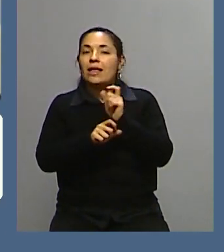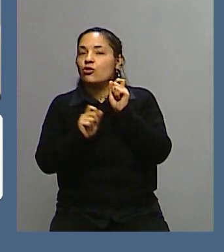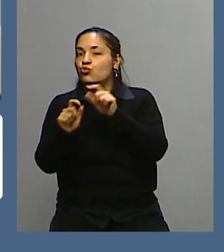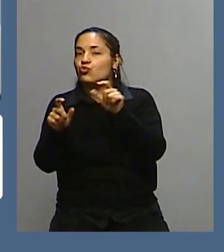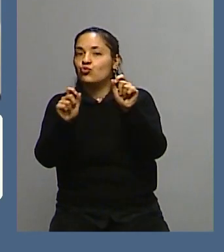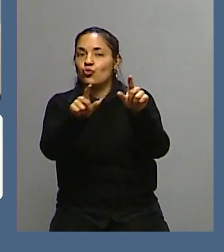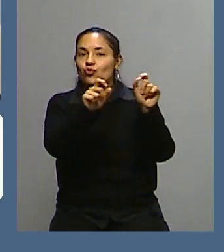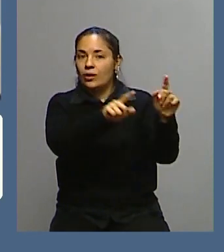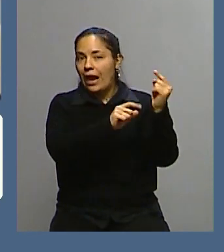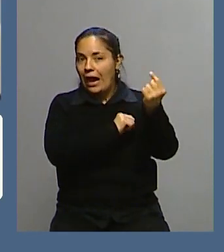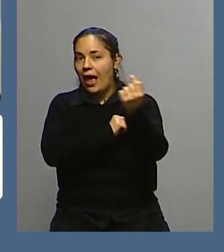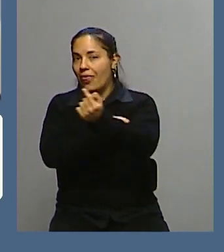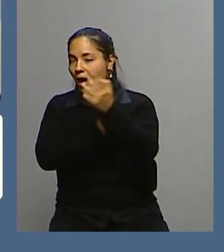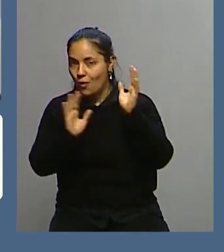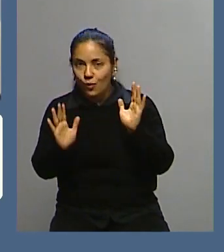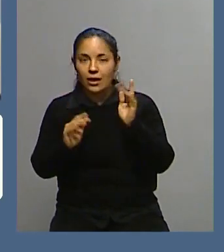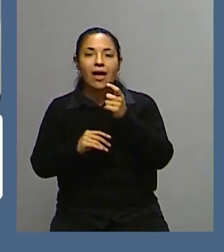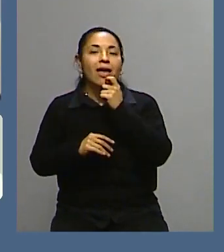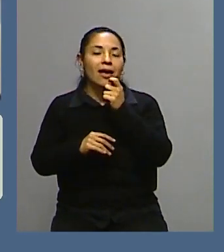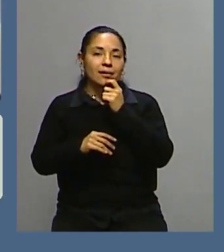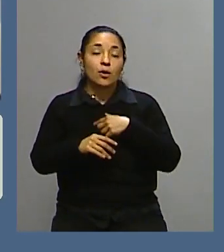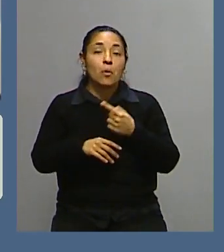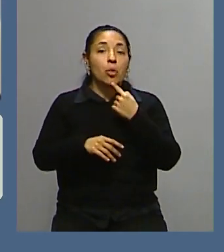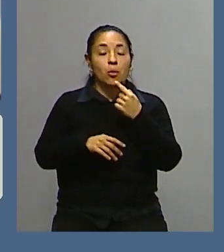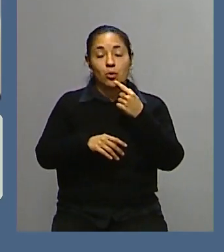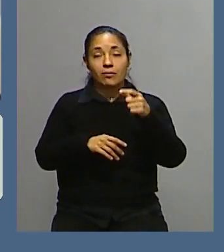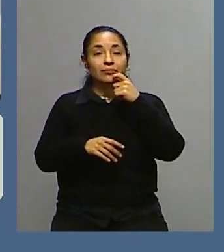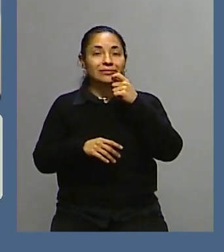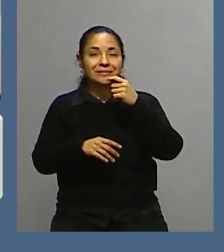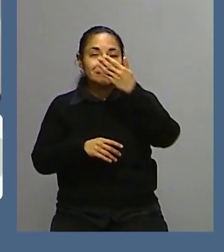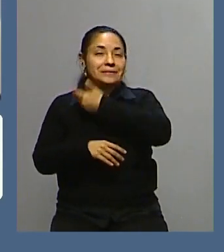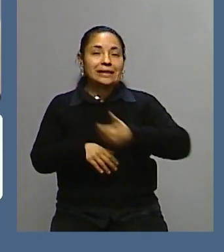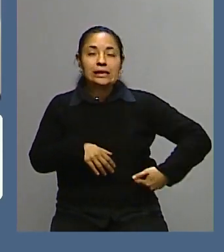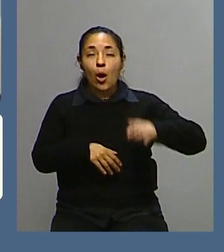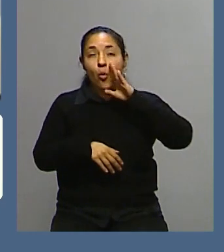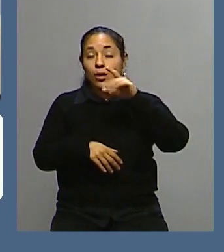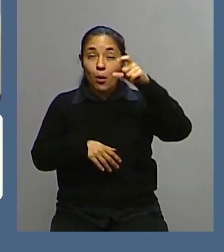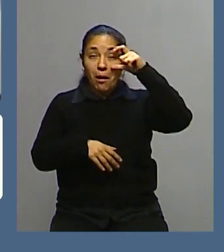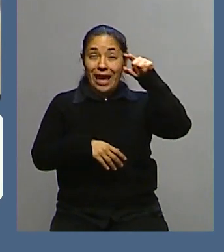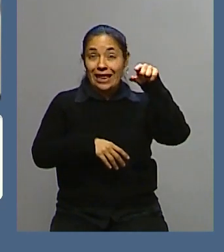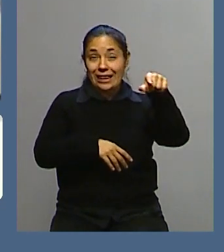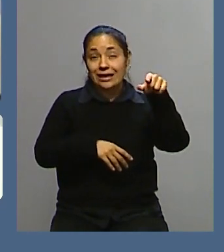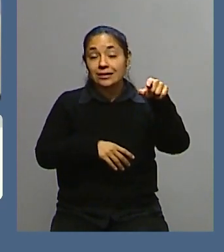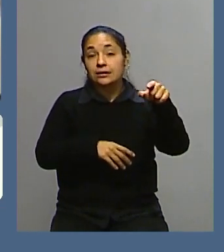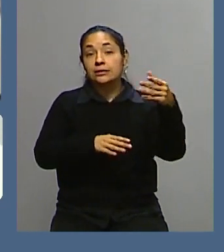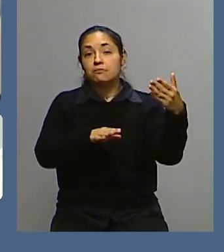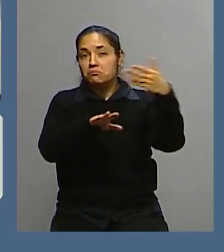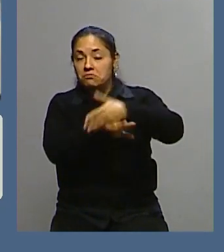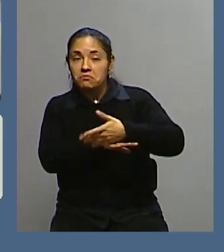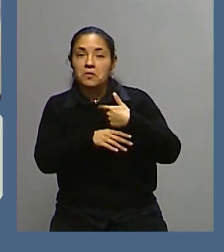estaba en duda si Biden iba a poder ir, porque bueno, porque tiene que ir con un vehículo blindado